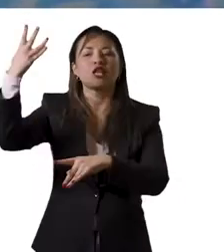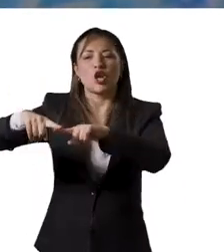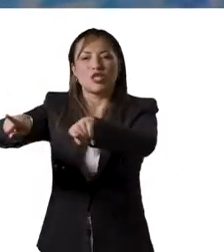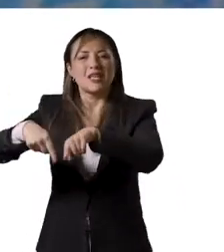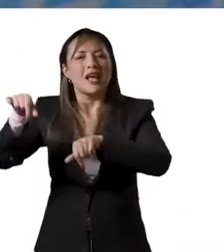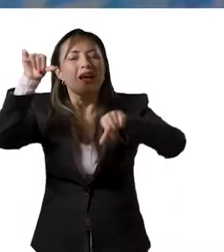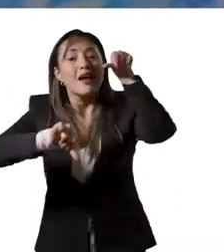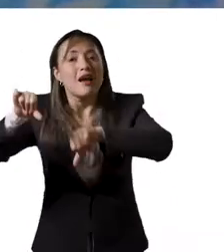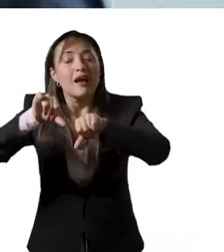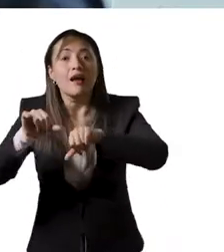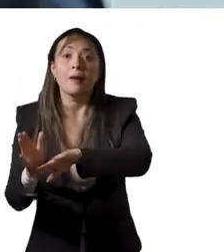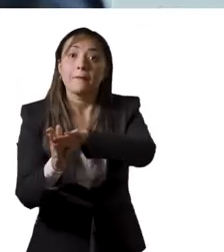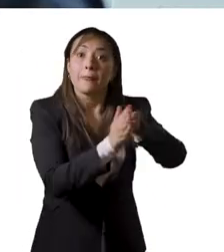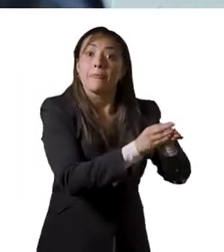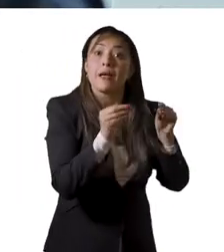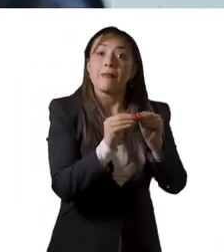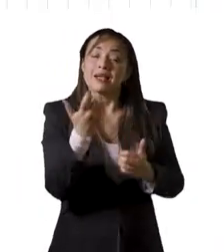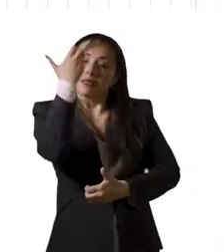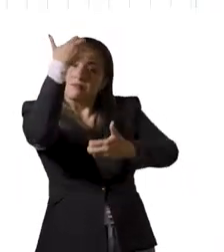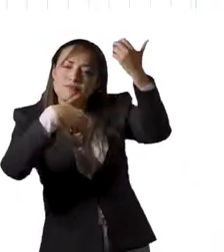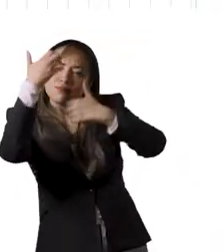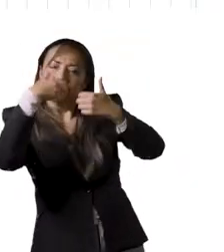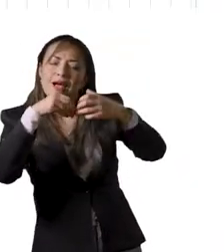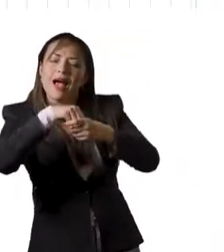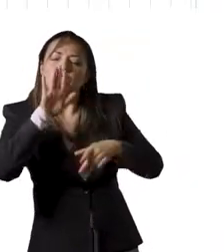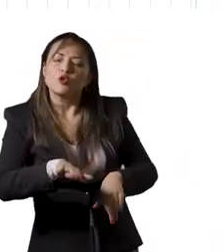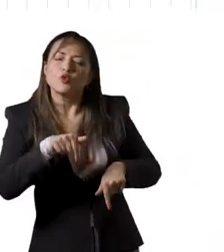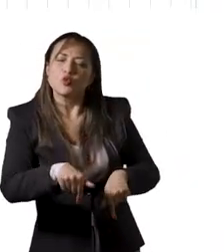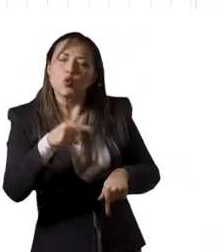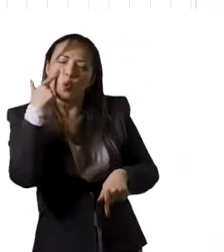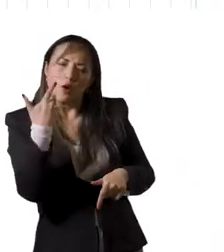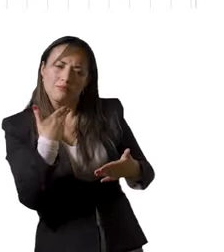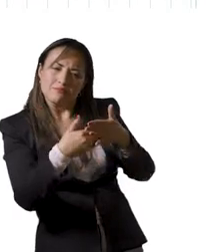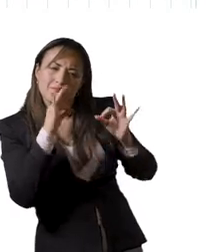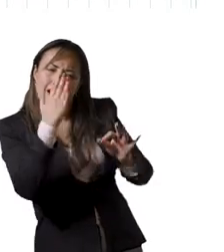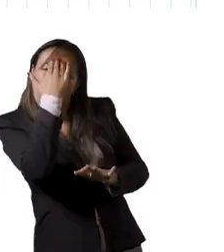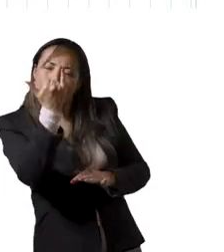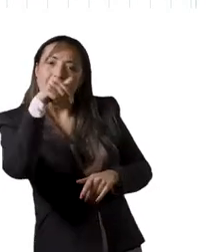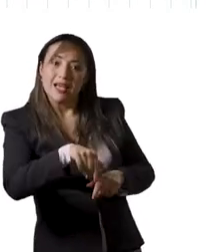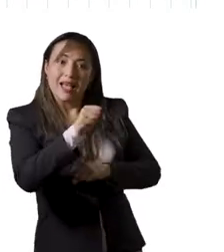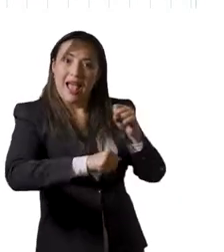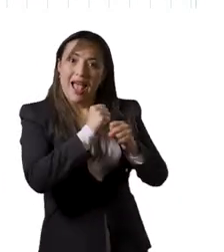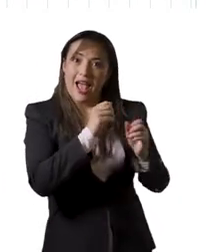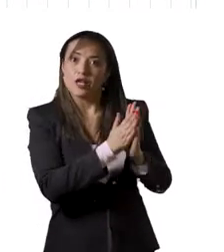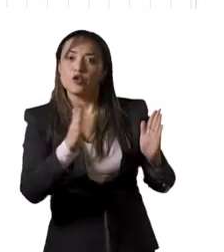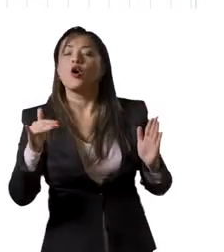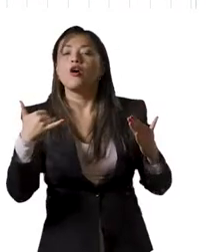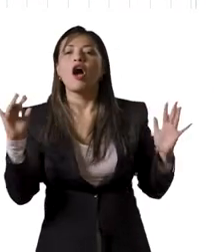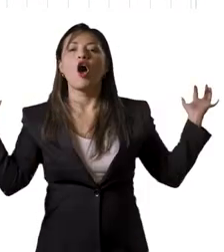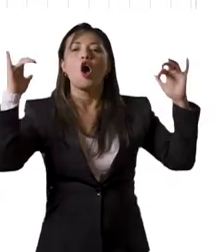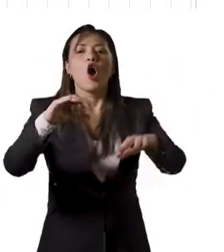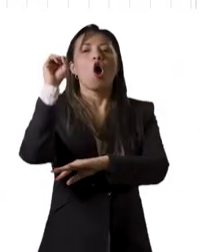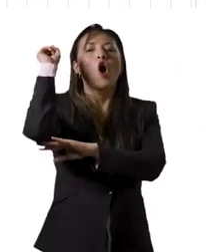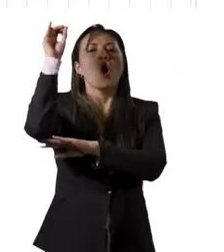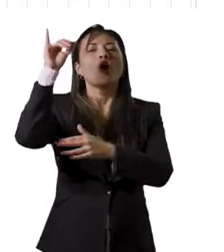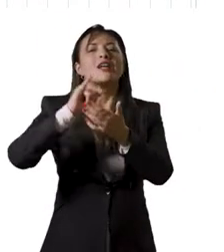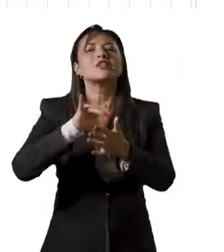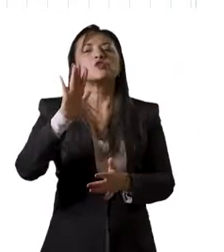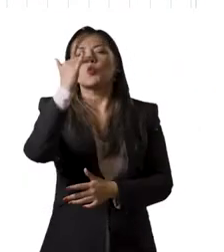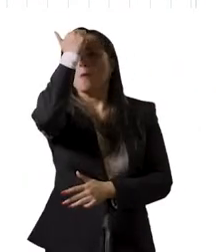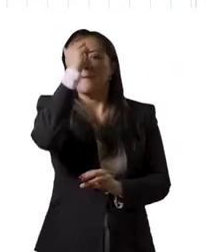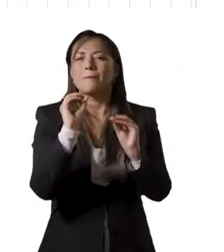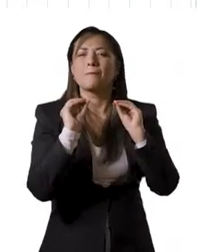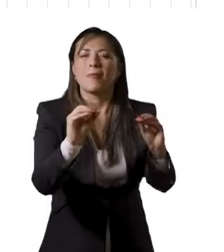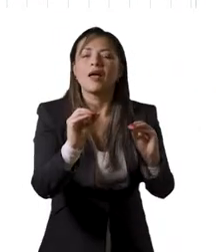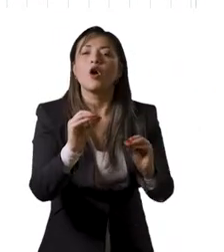en 14 laboratorios. En el marco de la evaluación de la Reforma Académica de 2007, se llevó a cabo el Congreso Nacional